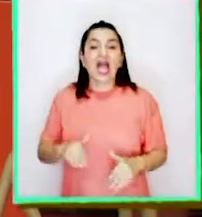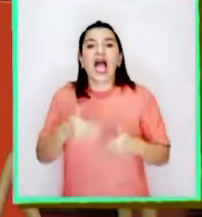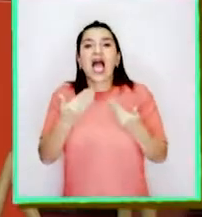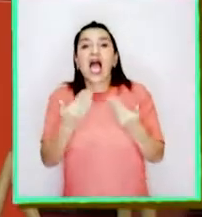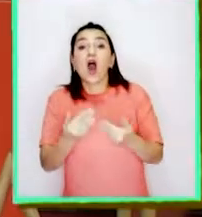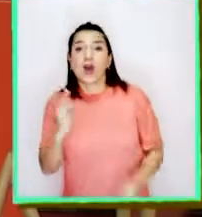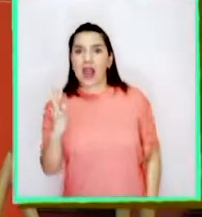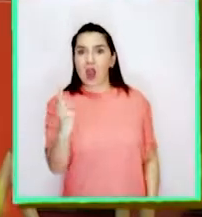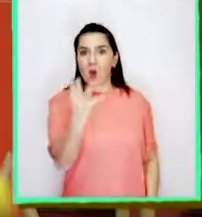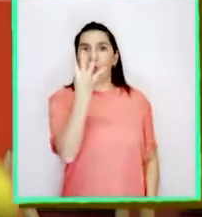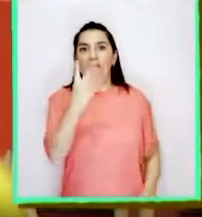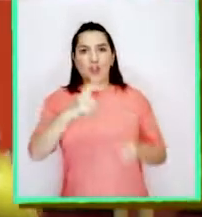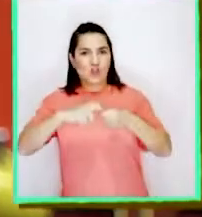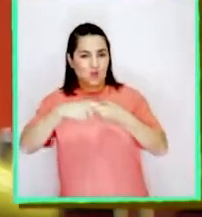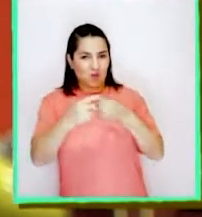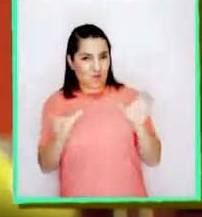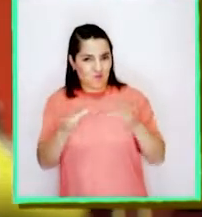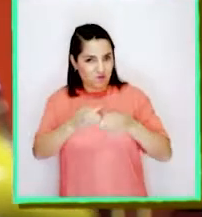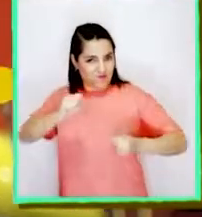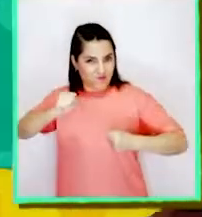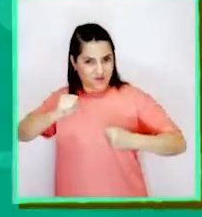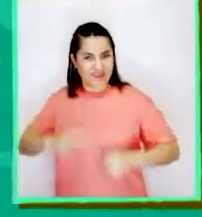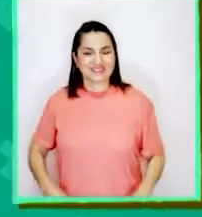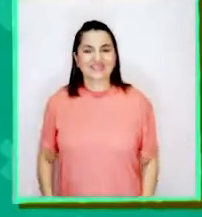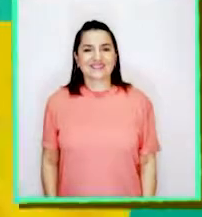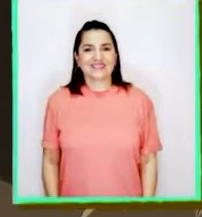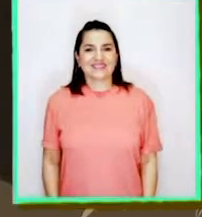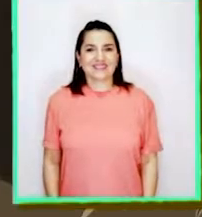conozcamos al cuarto miembro de la patrulla.